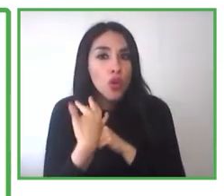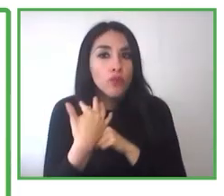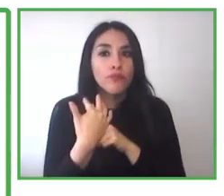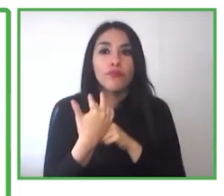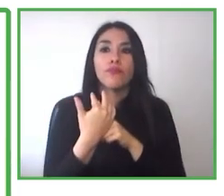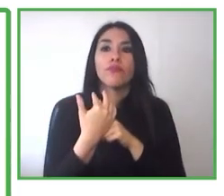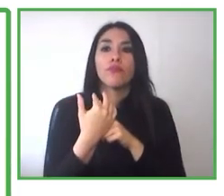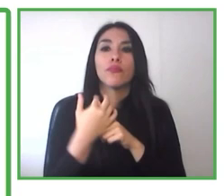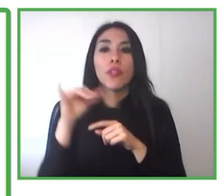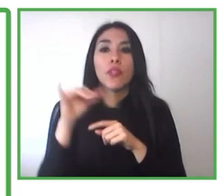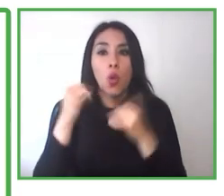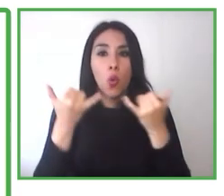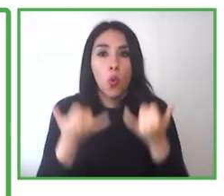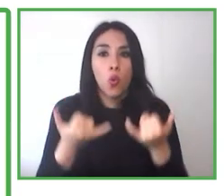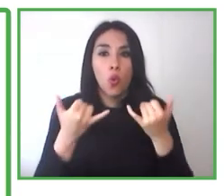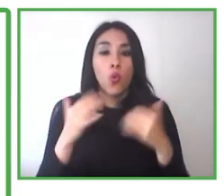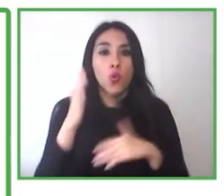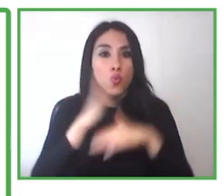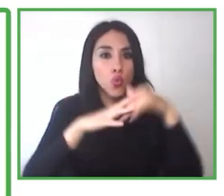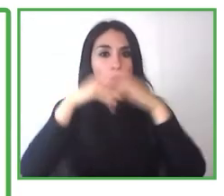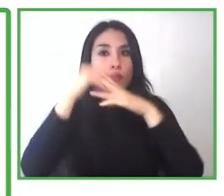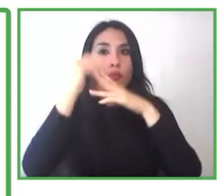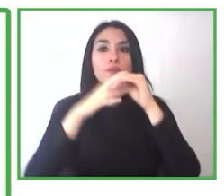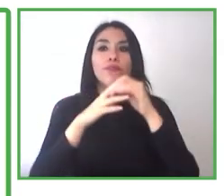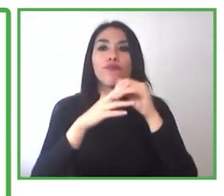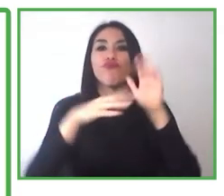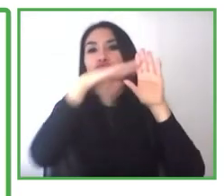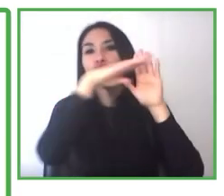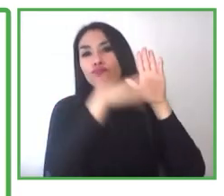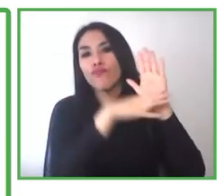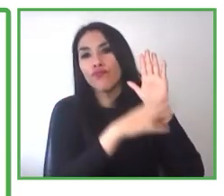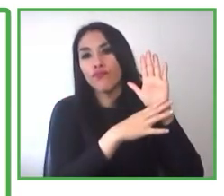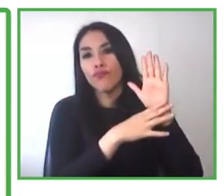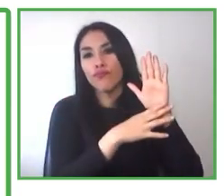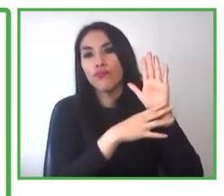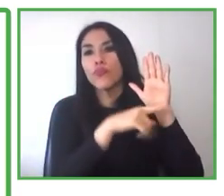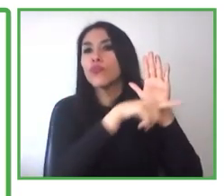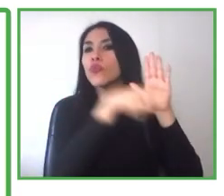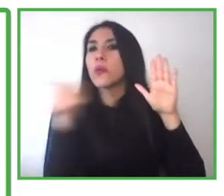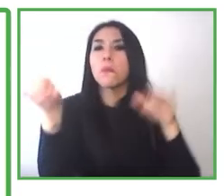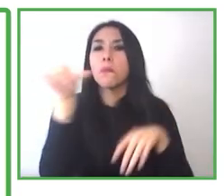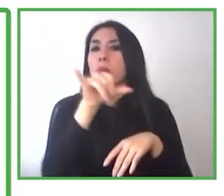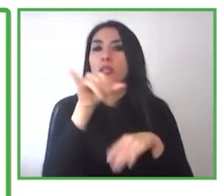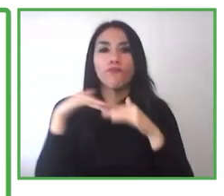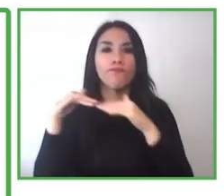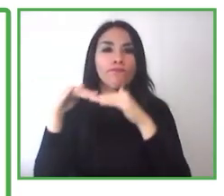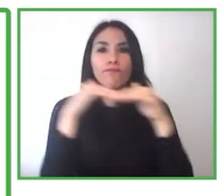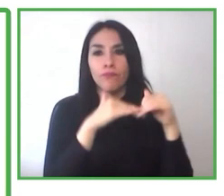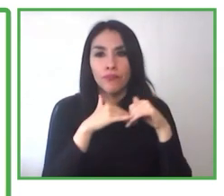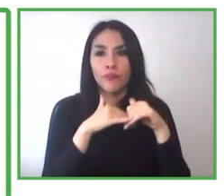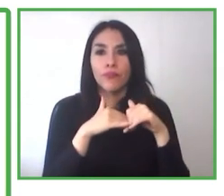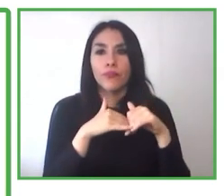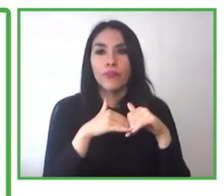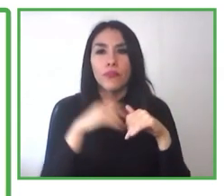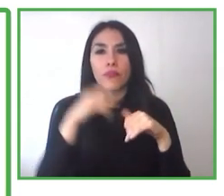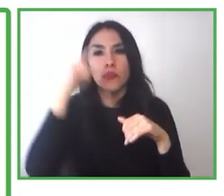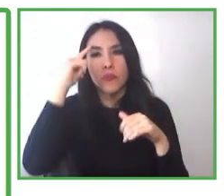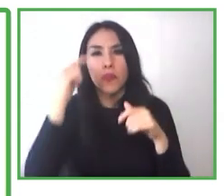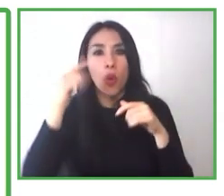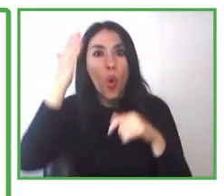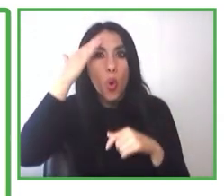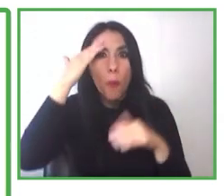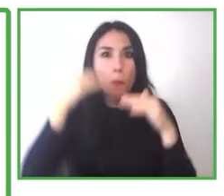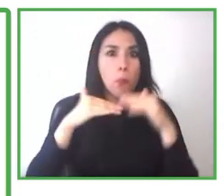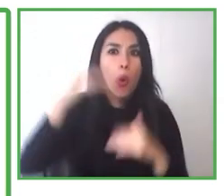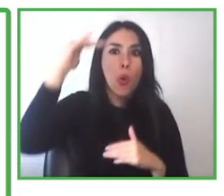estándar para definir cuáles son esas competencias, habilidades, conocimiento y destreza que tiene que tener y que va a tener que tener